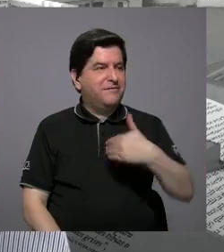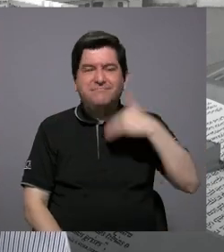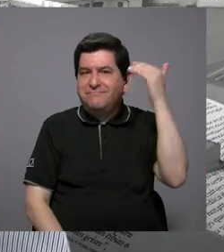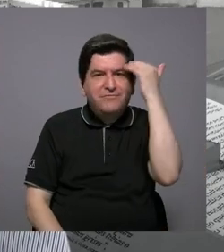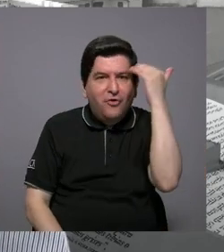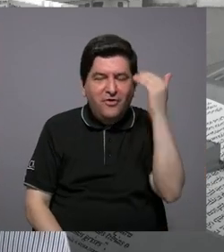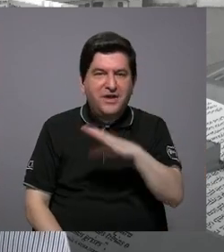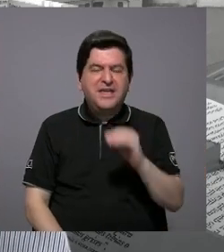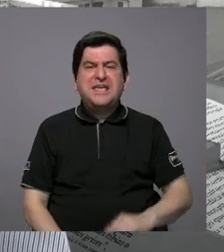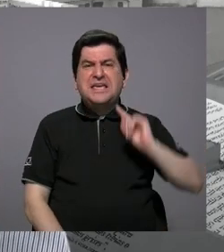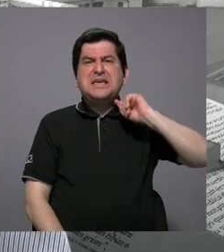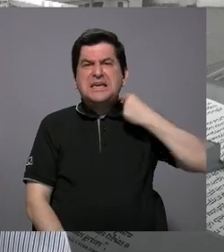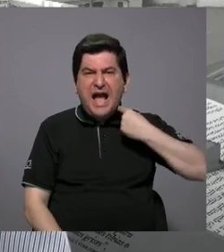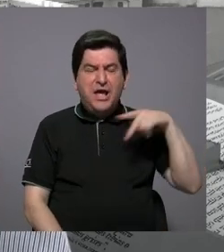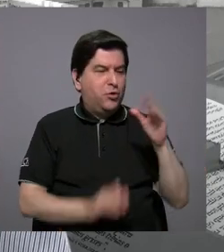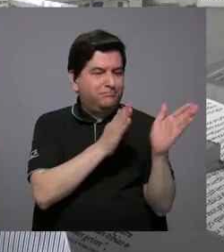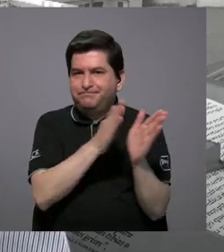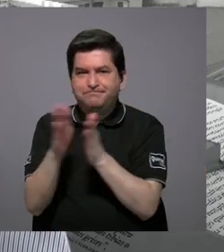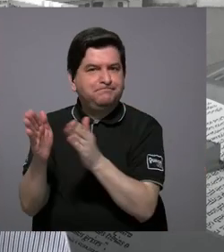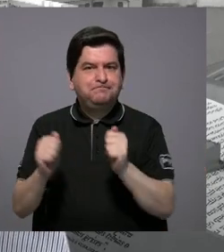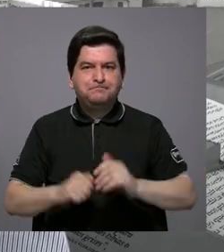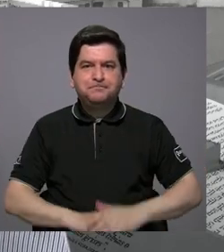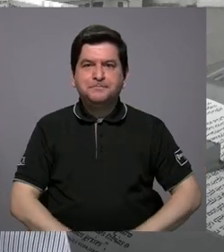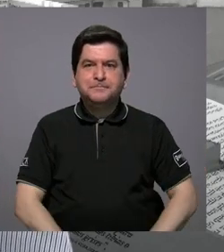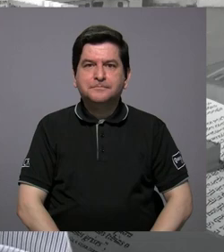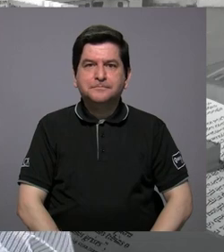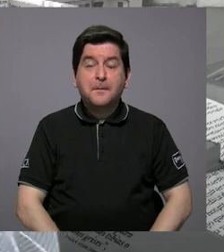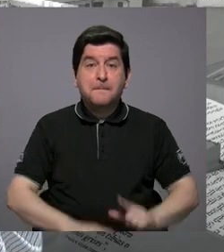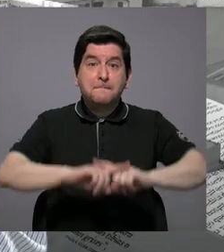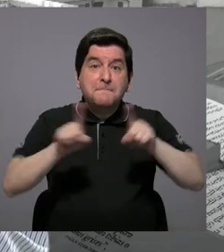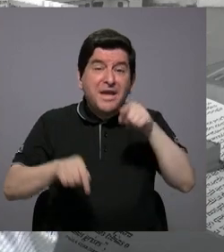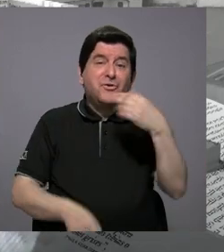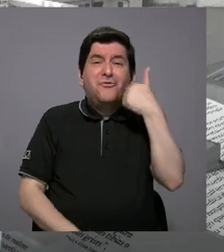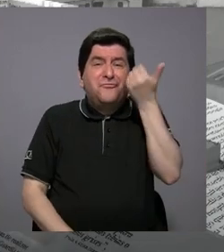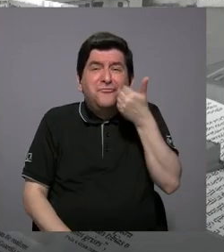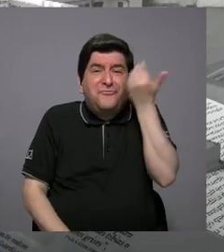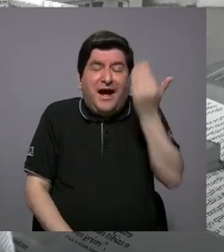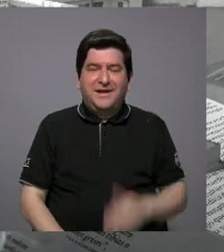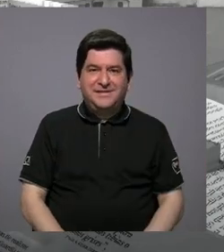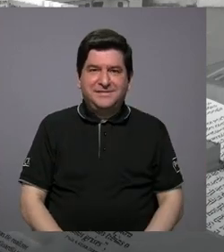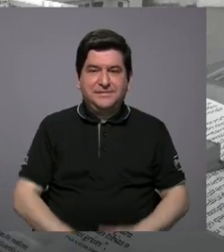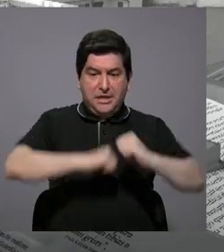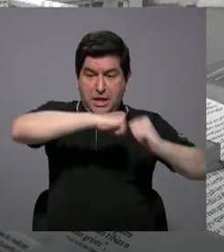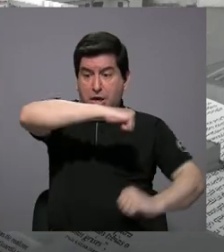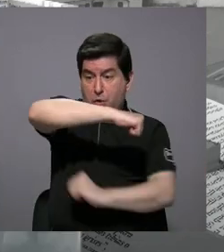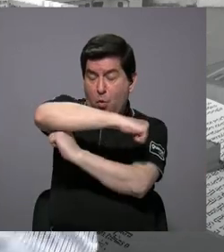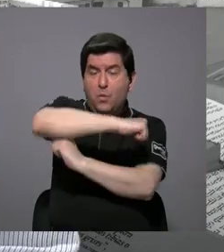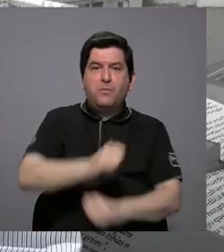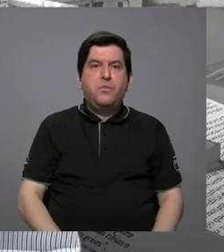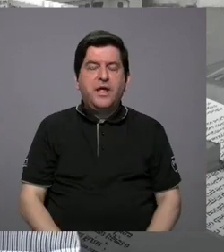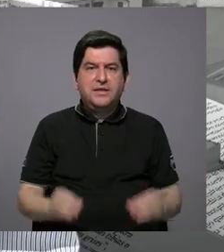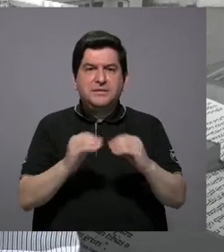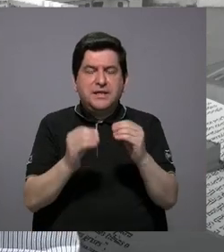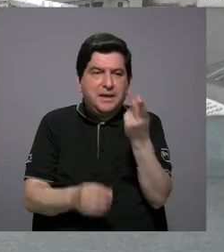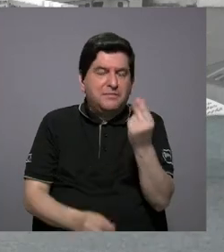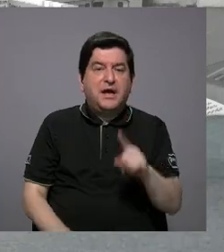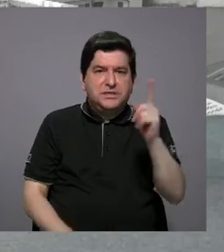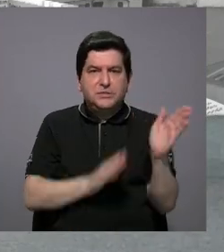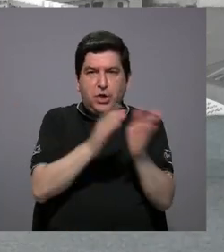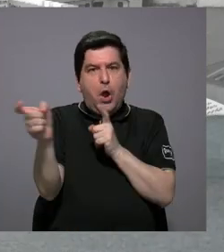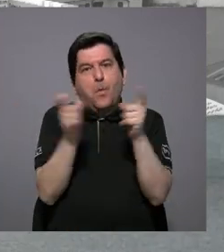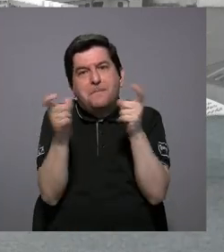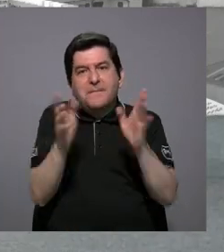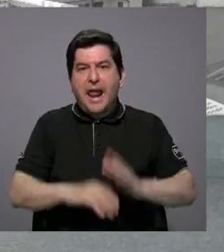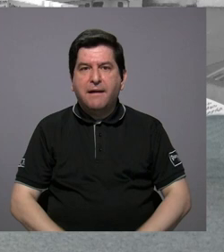conocimiento y sale más caro no planificar. Pero eso es facilísimo. Un puente cuesta más que un plan regulador. Entonces,